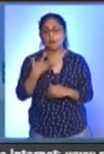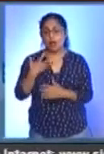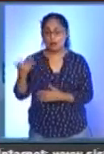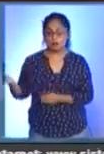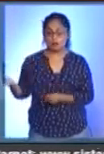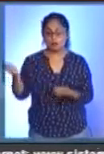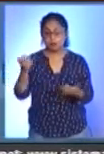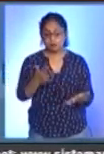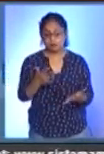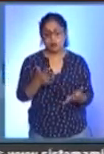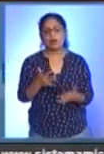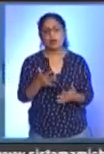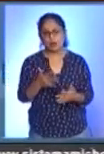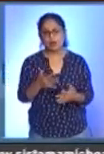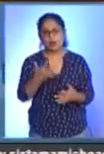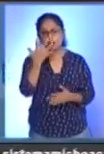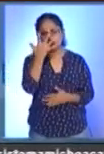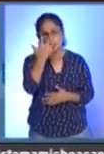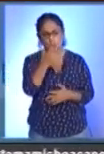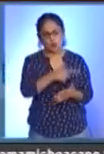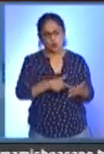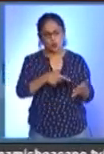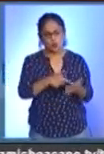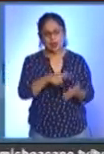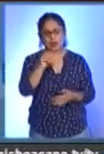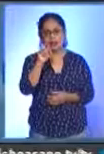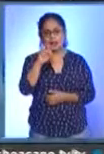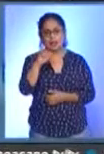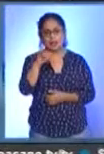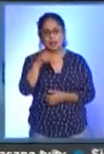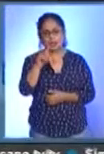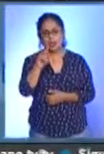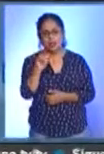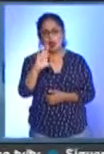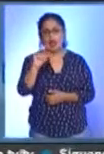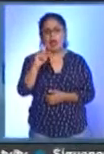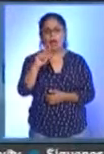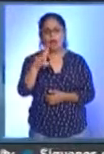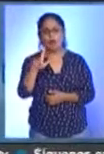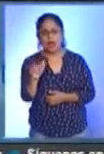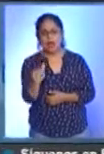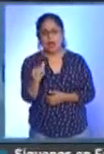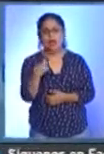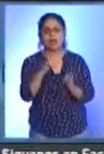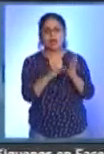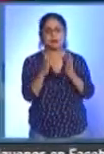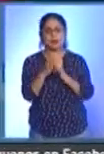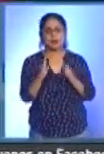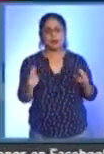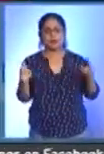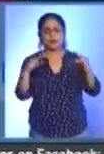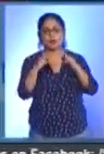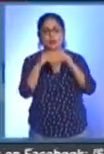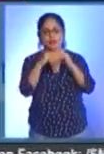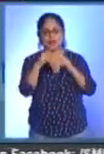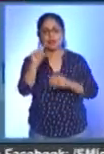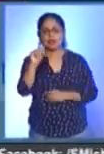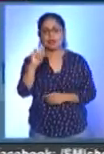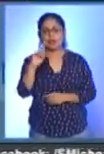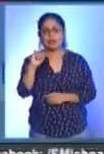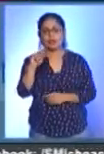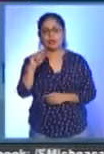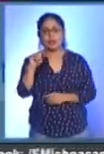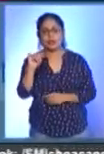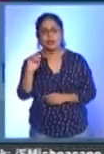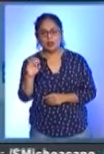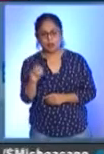biológico se aplique en cinco tenencias. Teremendo, Santiago Undameo, Capula, Tiripetío y Jesús del Monte. Se solicitaron ya